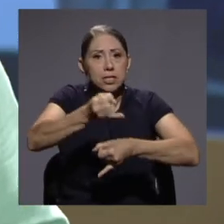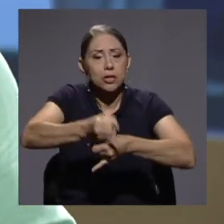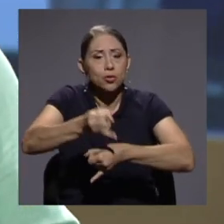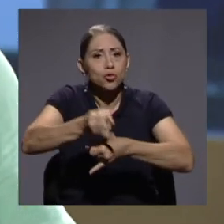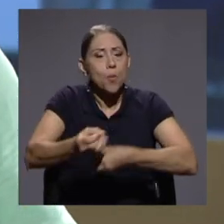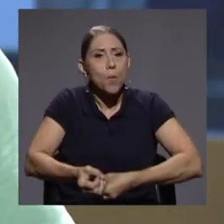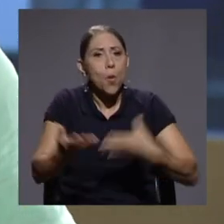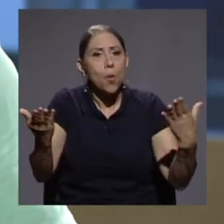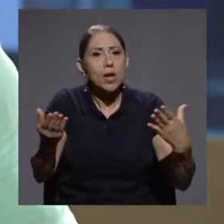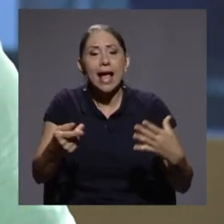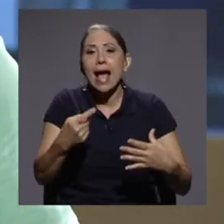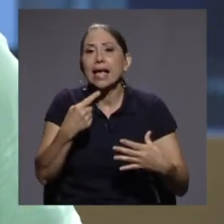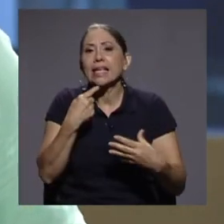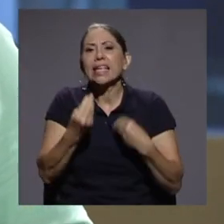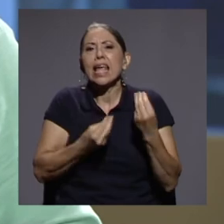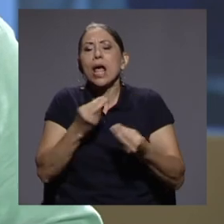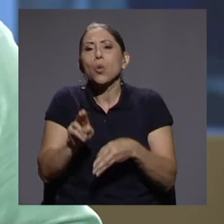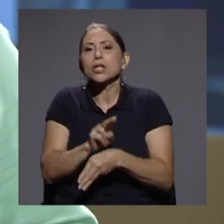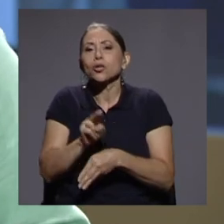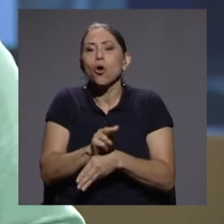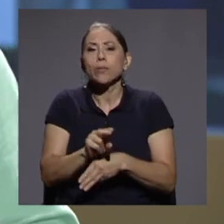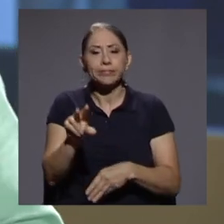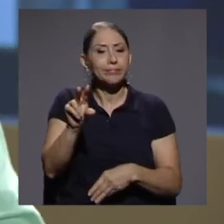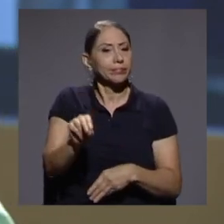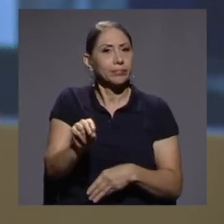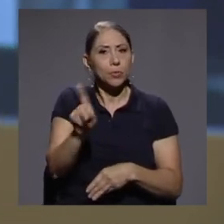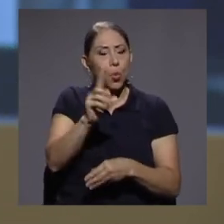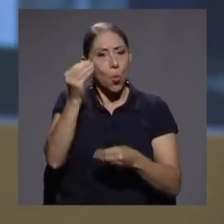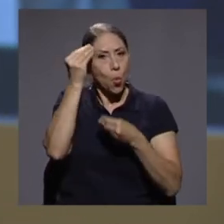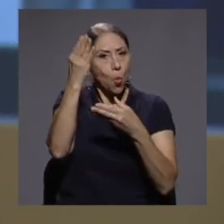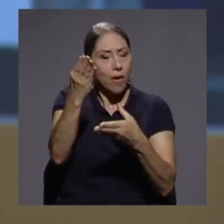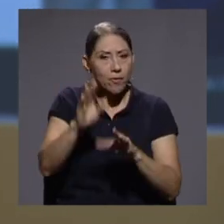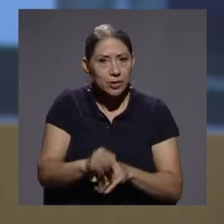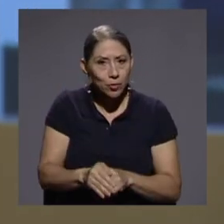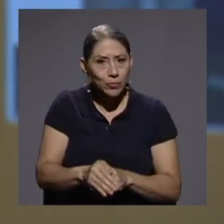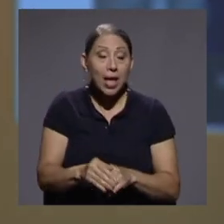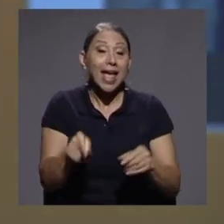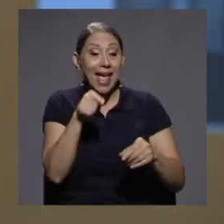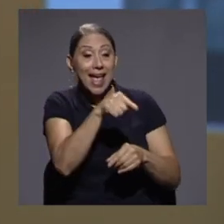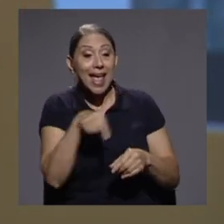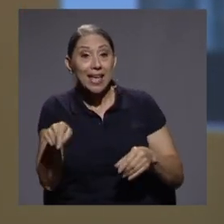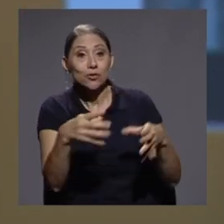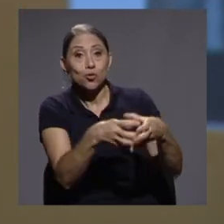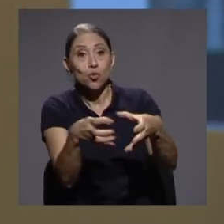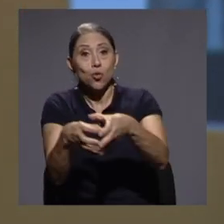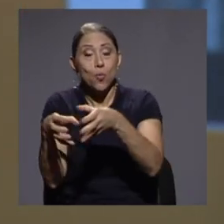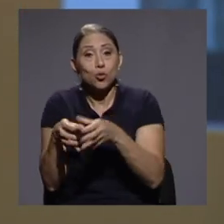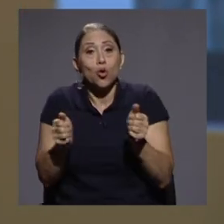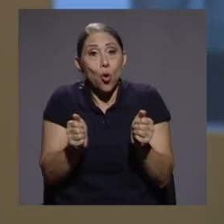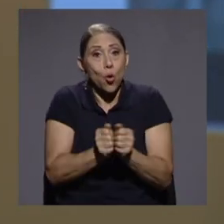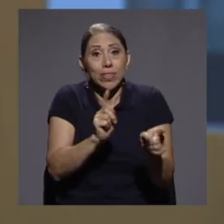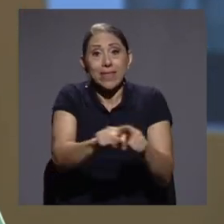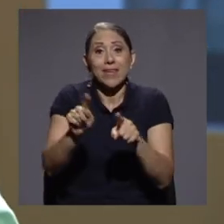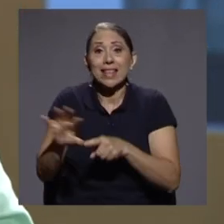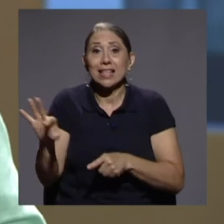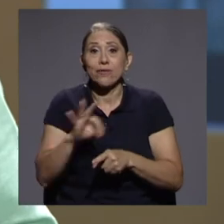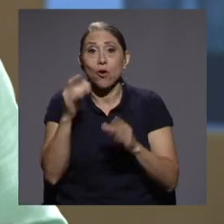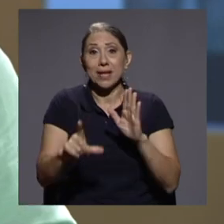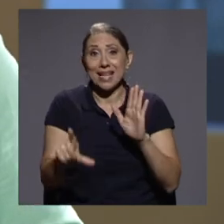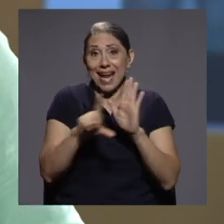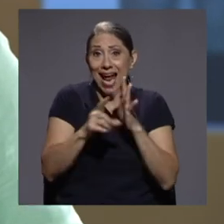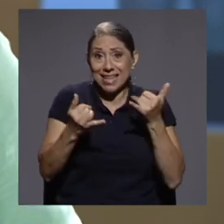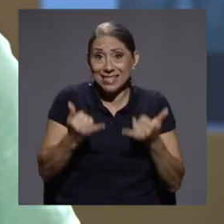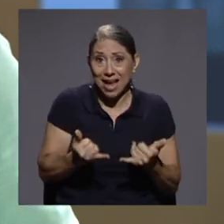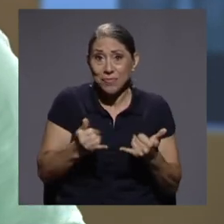de negación de información. Estos sectores, por medio de herramientas legales que ya existen, hicieron la solicitud de la